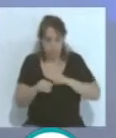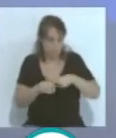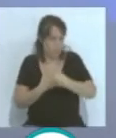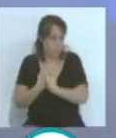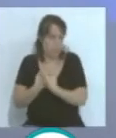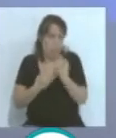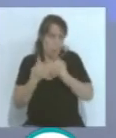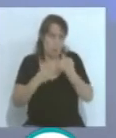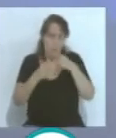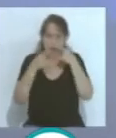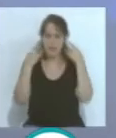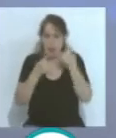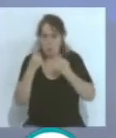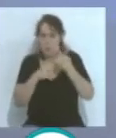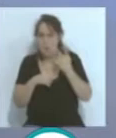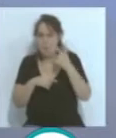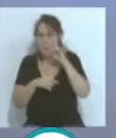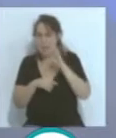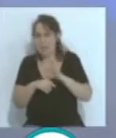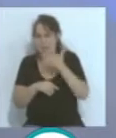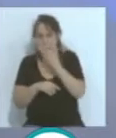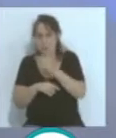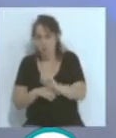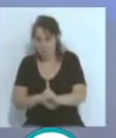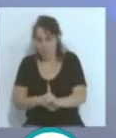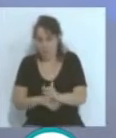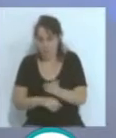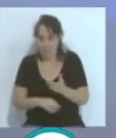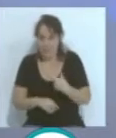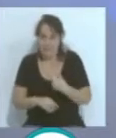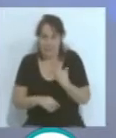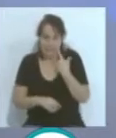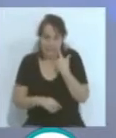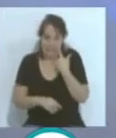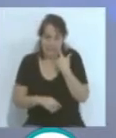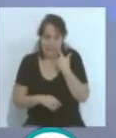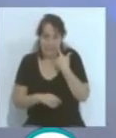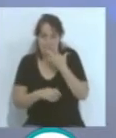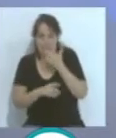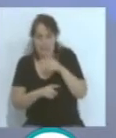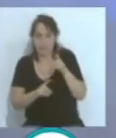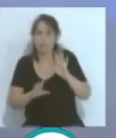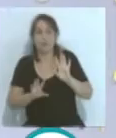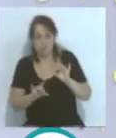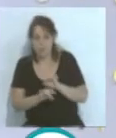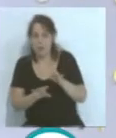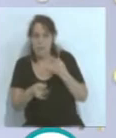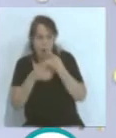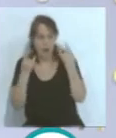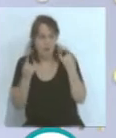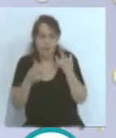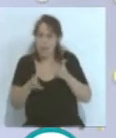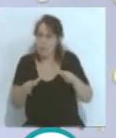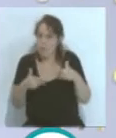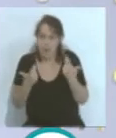con mascarillas, algunos parece que son irreconocibles, vamos a tener que empezar a tantear quién son cada uno de ellos, ¿no? No, desde luego, las mascarillas es que no dejan